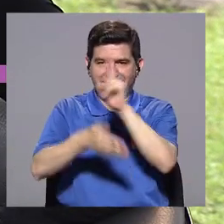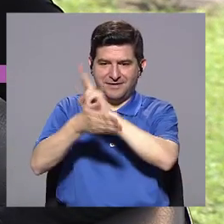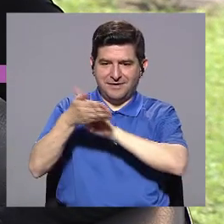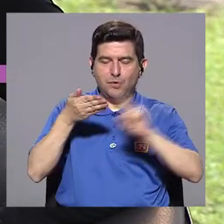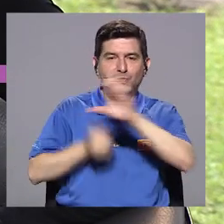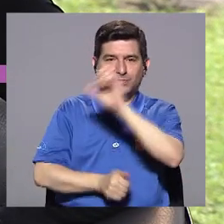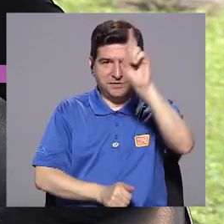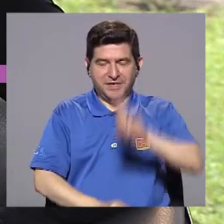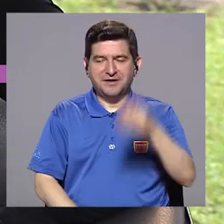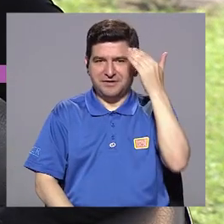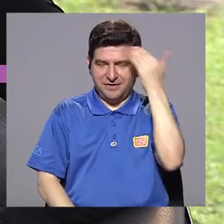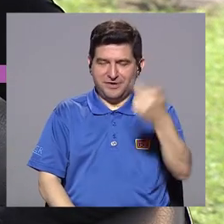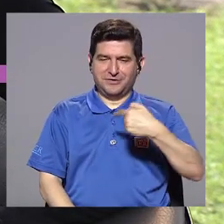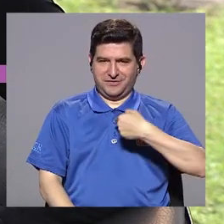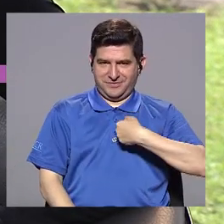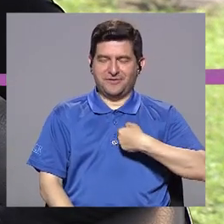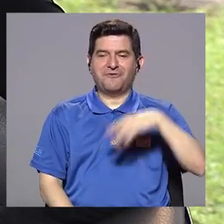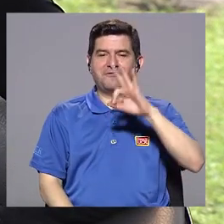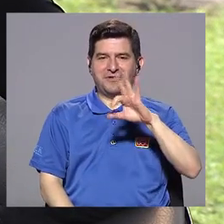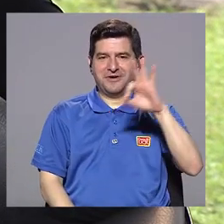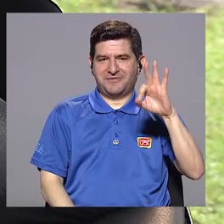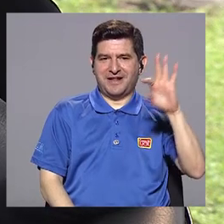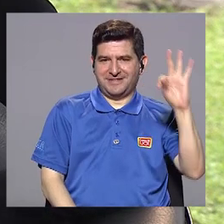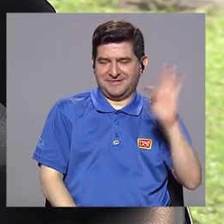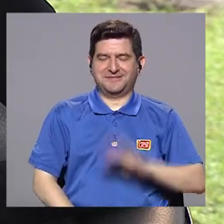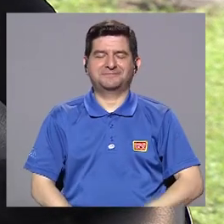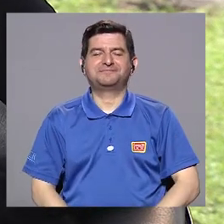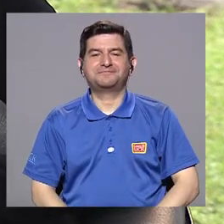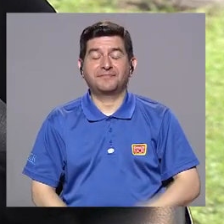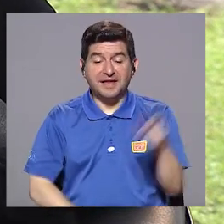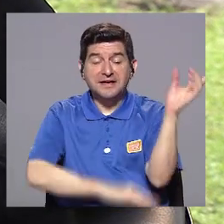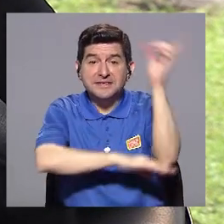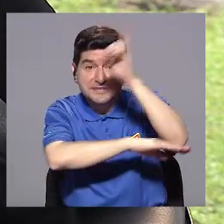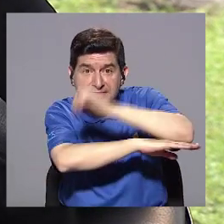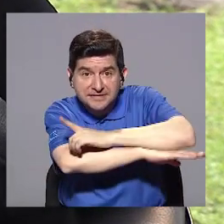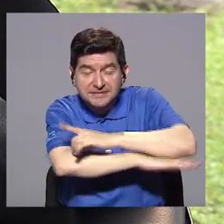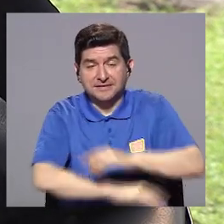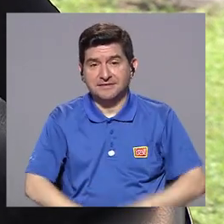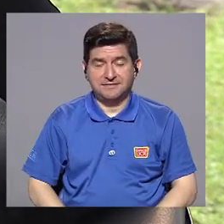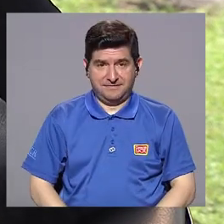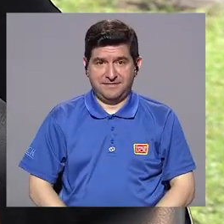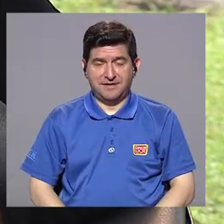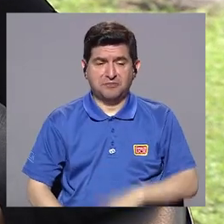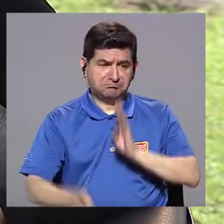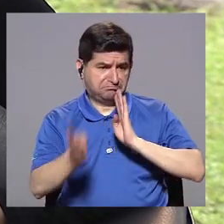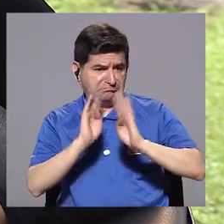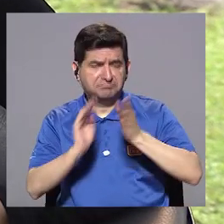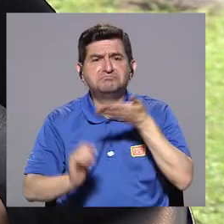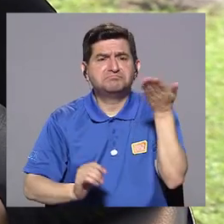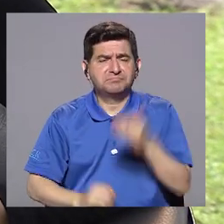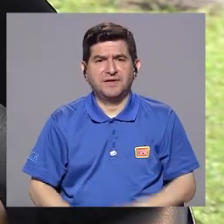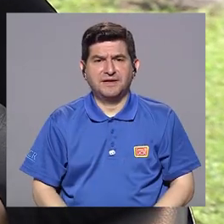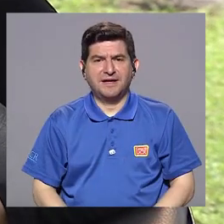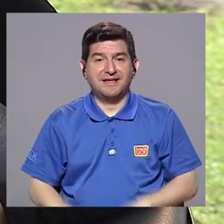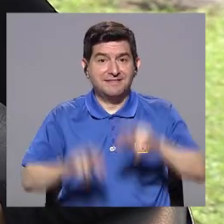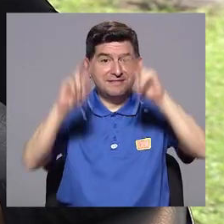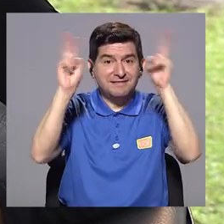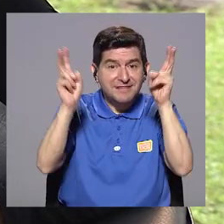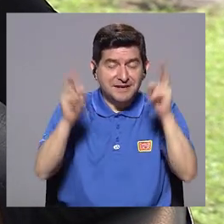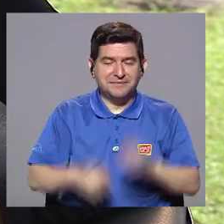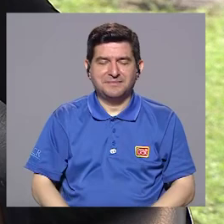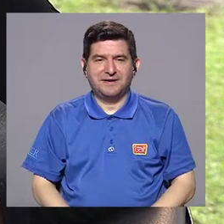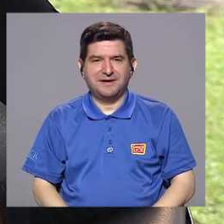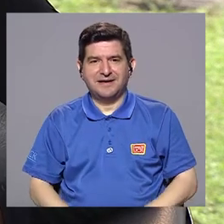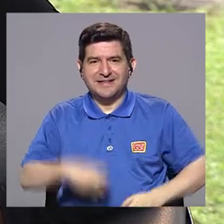Universidad de Costa Rica le saluda su servidora Fabiola Fernández. El día de hoy para conversar acerca del tema